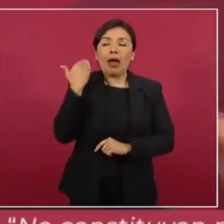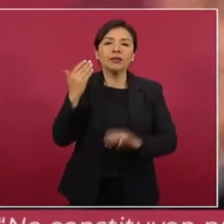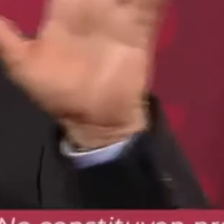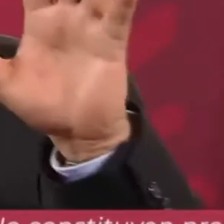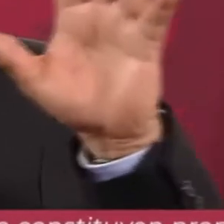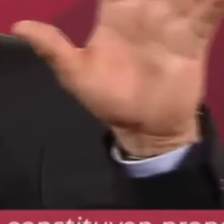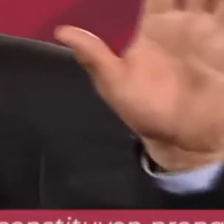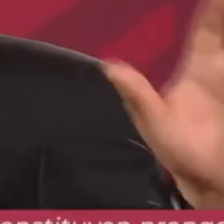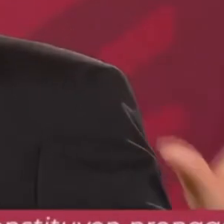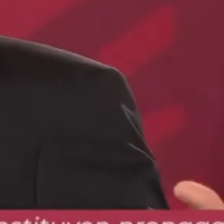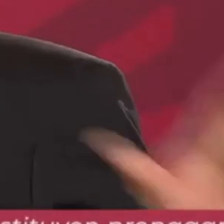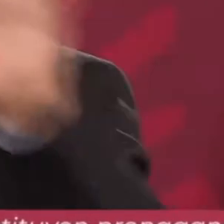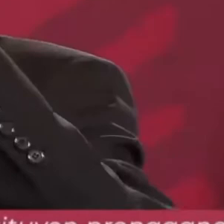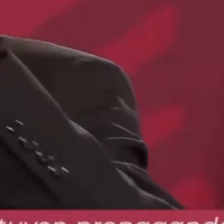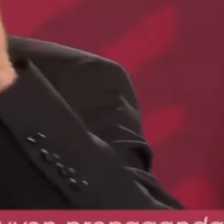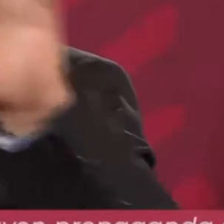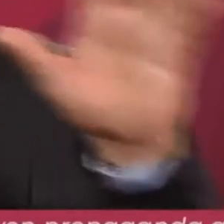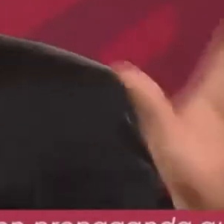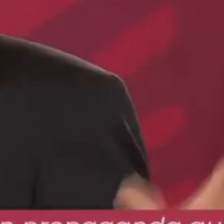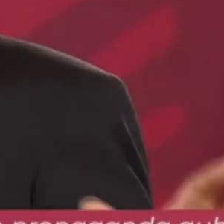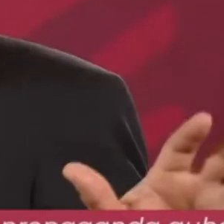En el caso de los amparos,